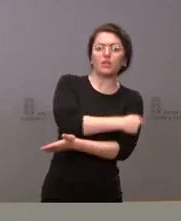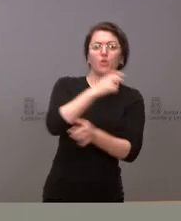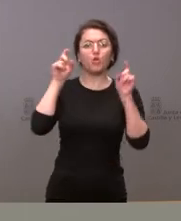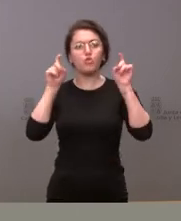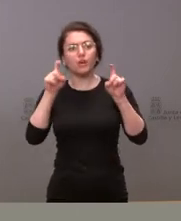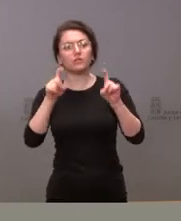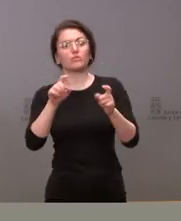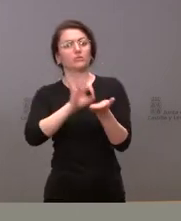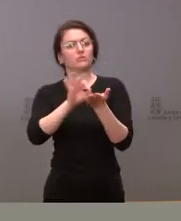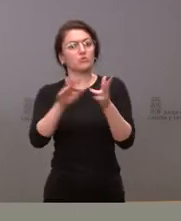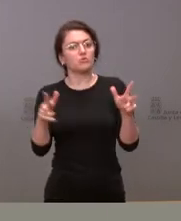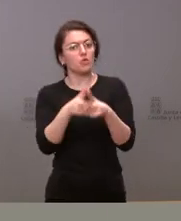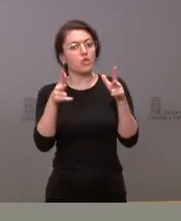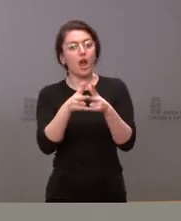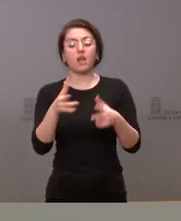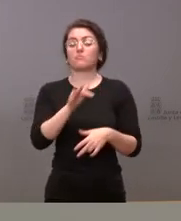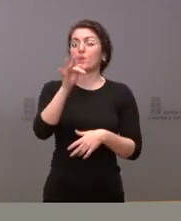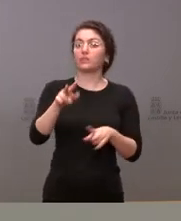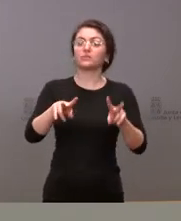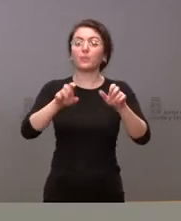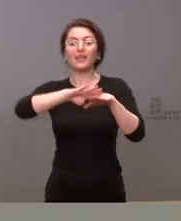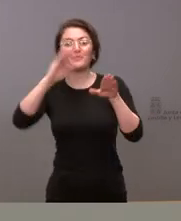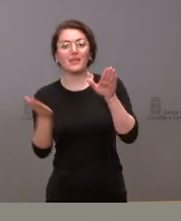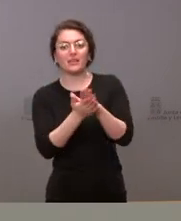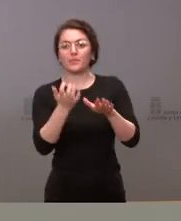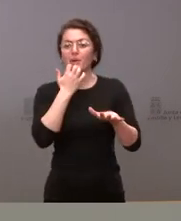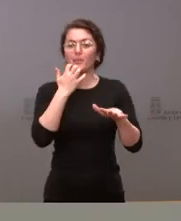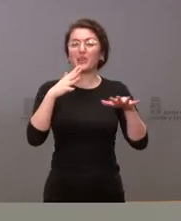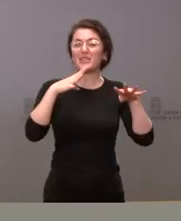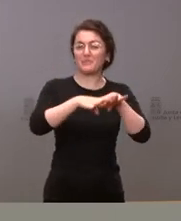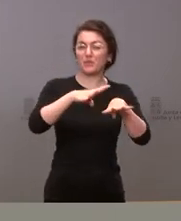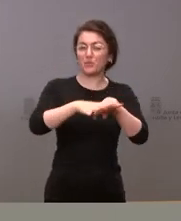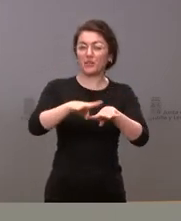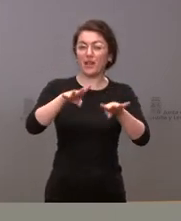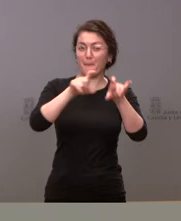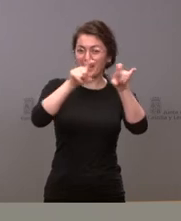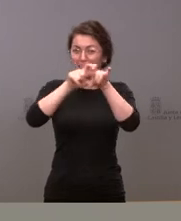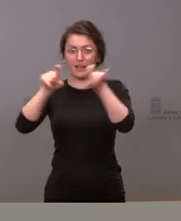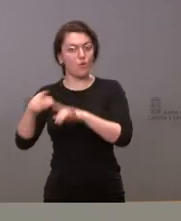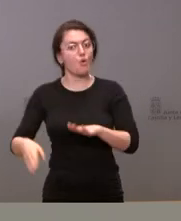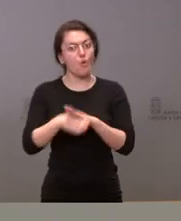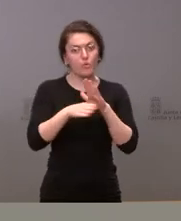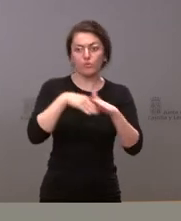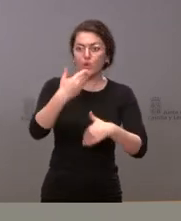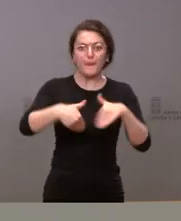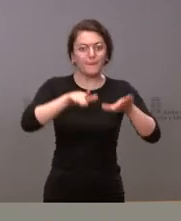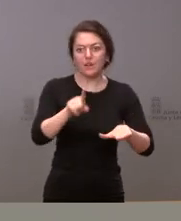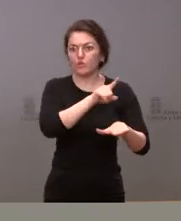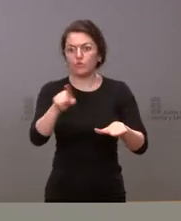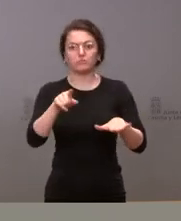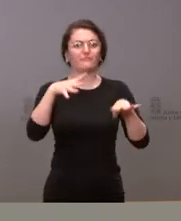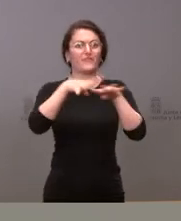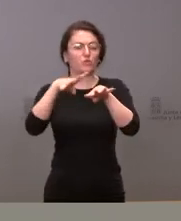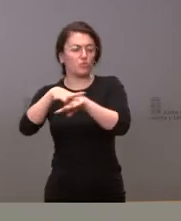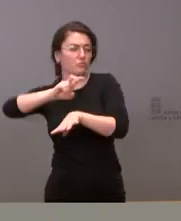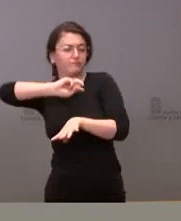les he hablado de expedientes relativos a infraestructuras empresariales que tampoco se paran de infraestructuras en diferentes ámbitos